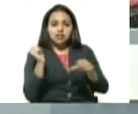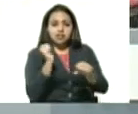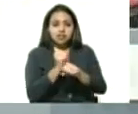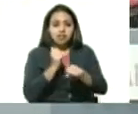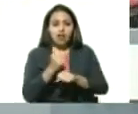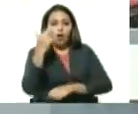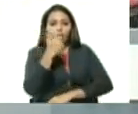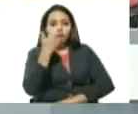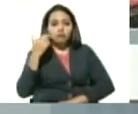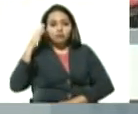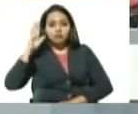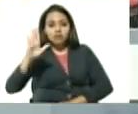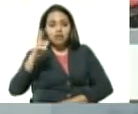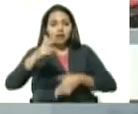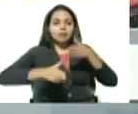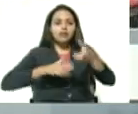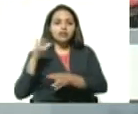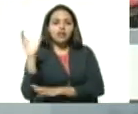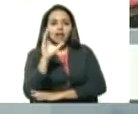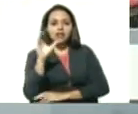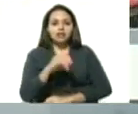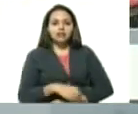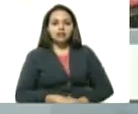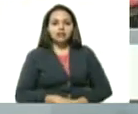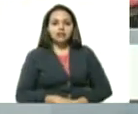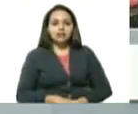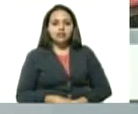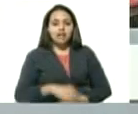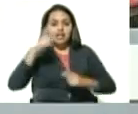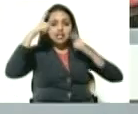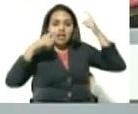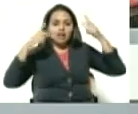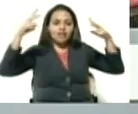comprometidos del Metro de Caracas. Chávez vive,